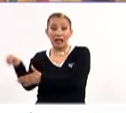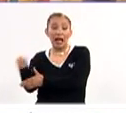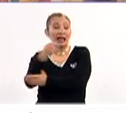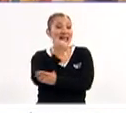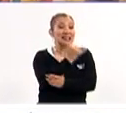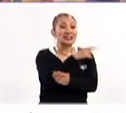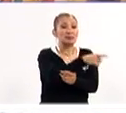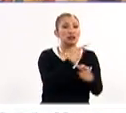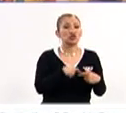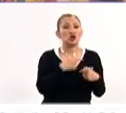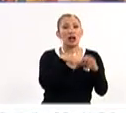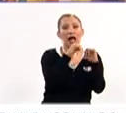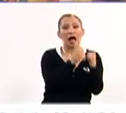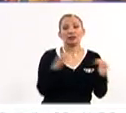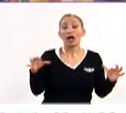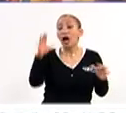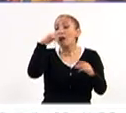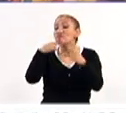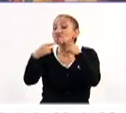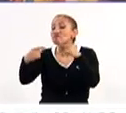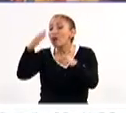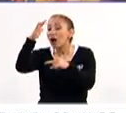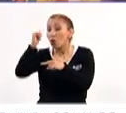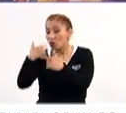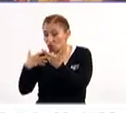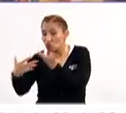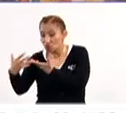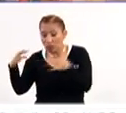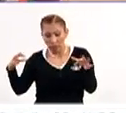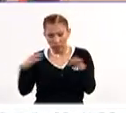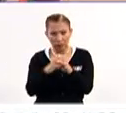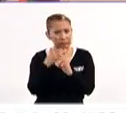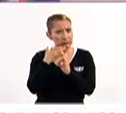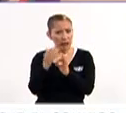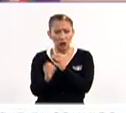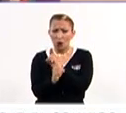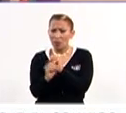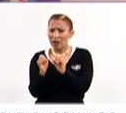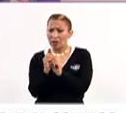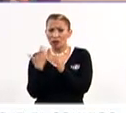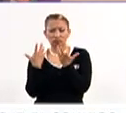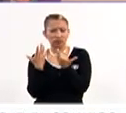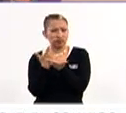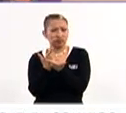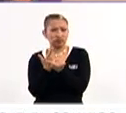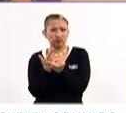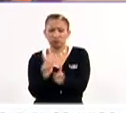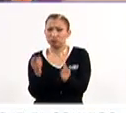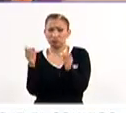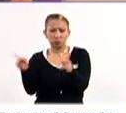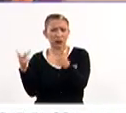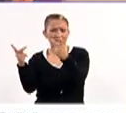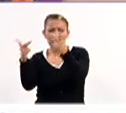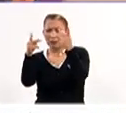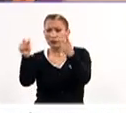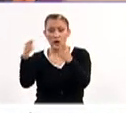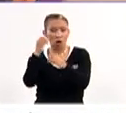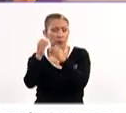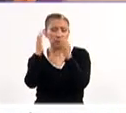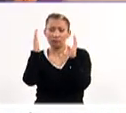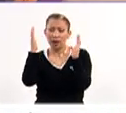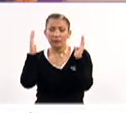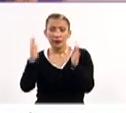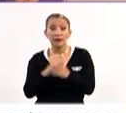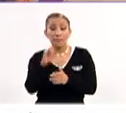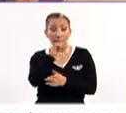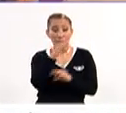son acuerdos que se llega con la firma y que se han logrado piezas limitadas, eso sí, pero que han sido obras maravillosas. El propio